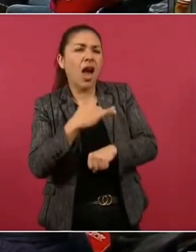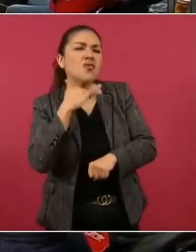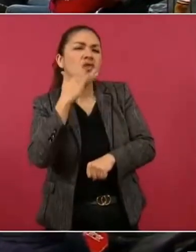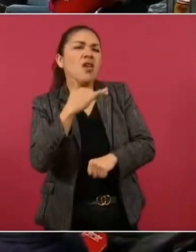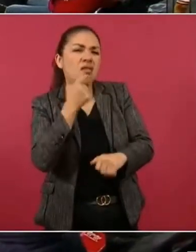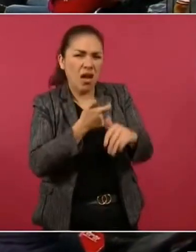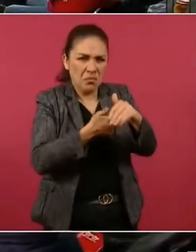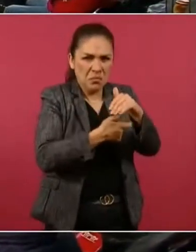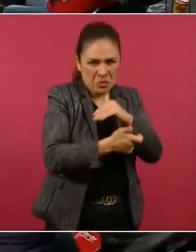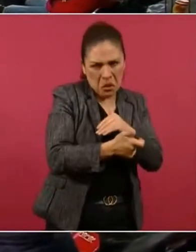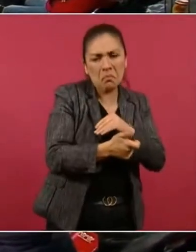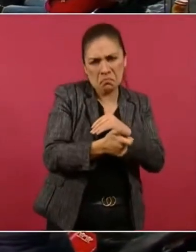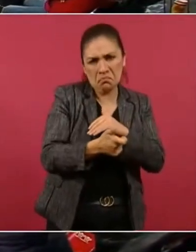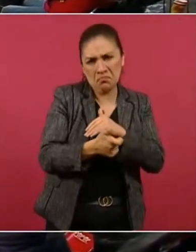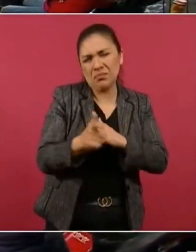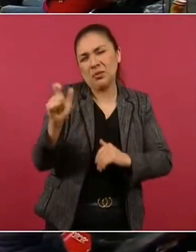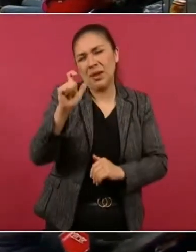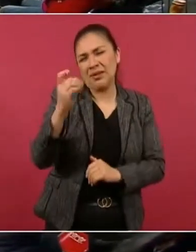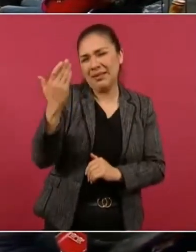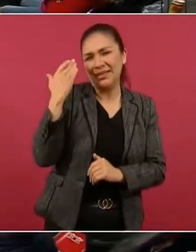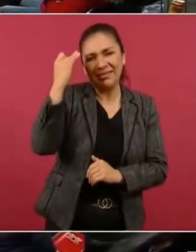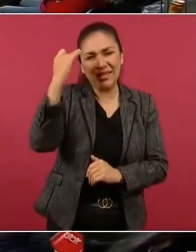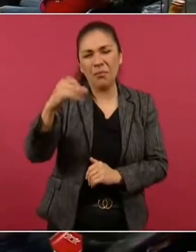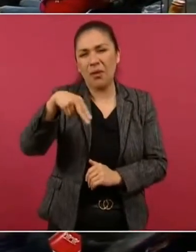del periodo neoliberal?